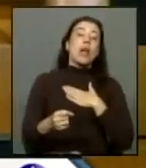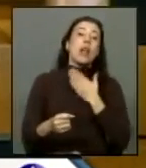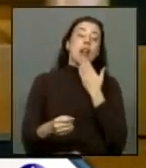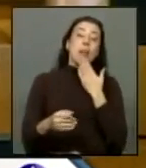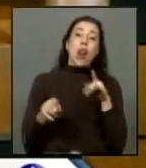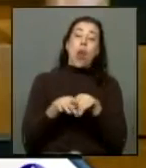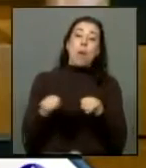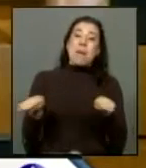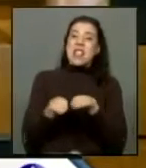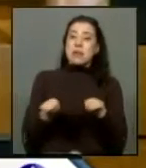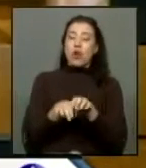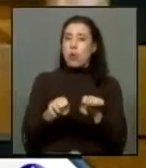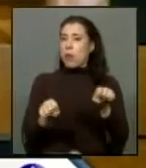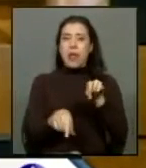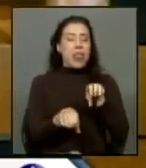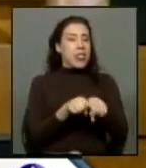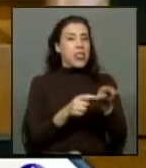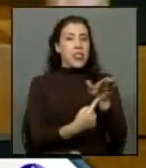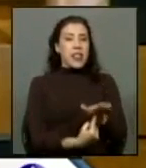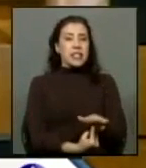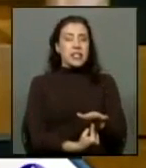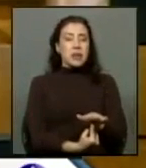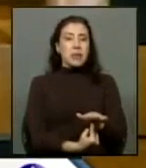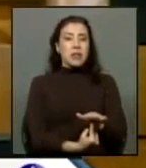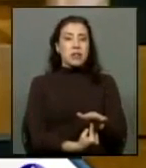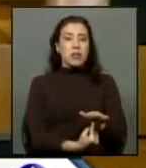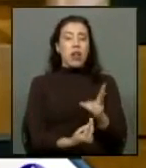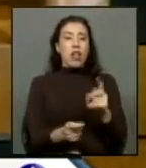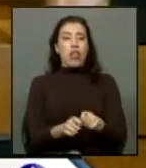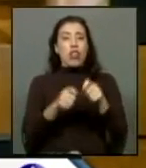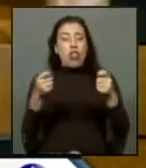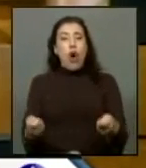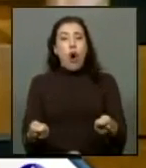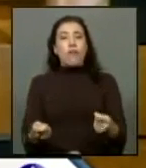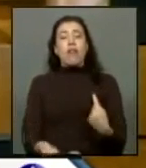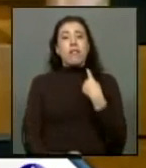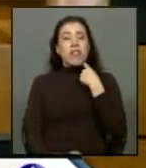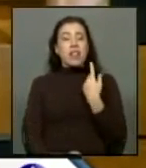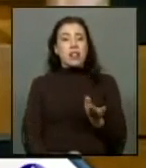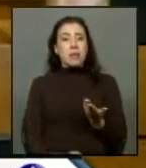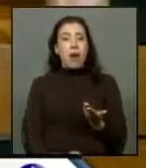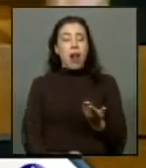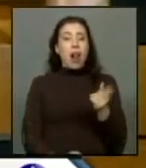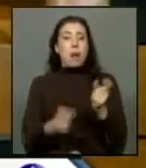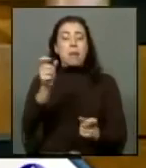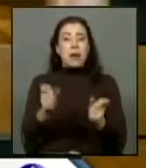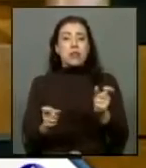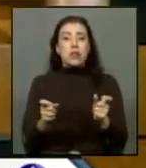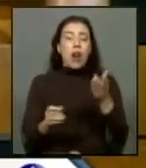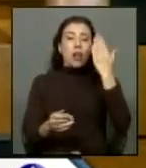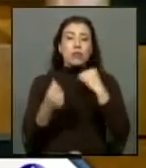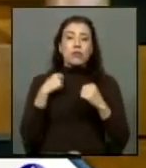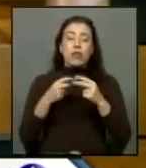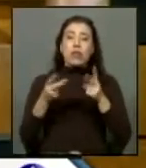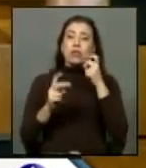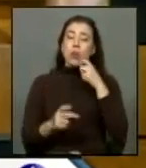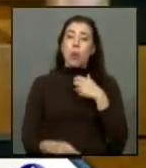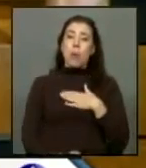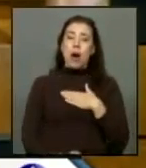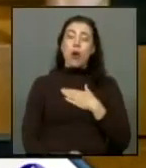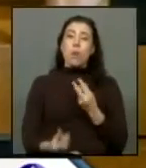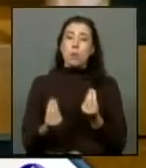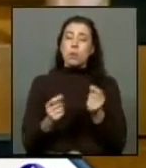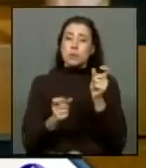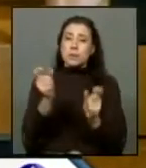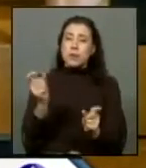se puede entonces discriminar y revictivizar a los que ya fueron víctimas en materia de derechos humanos cuántas personas